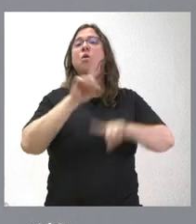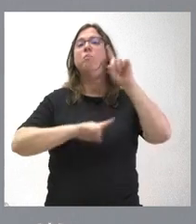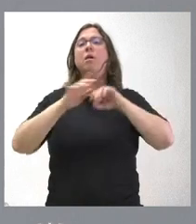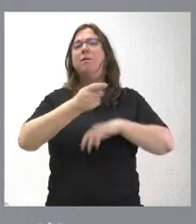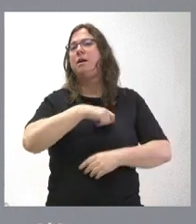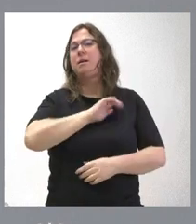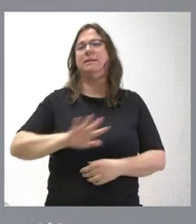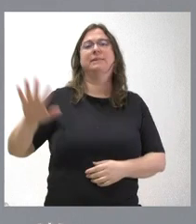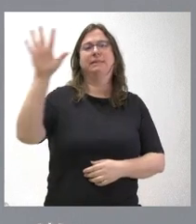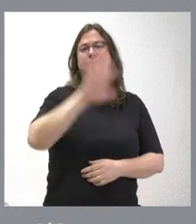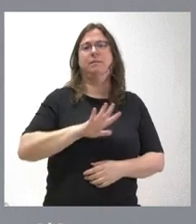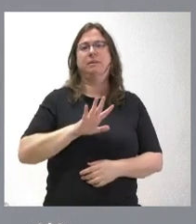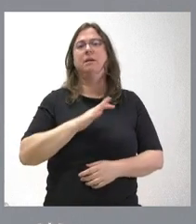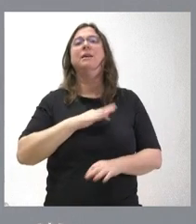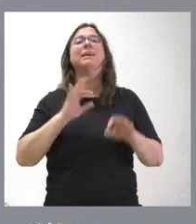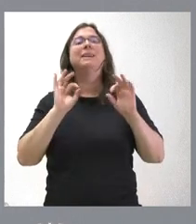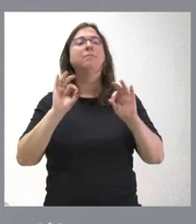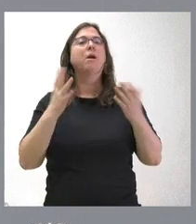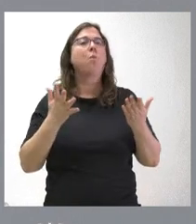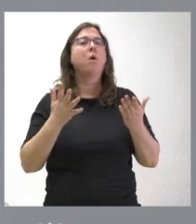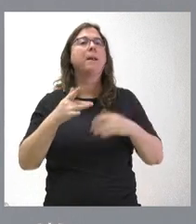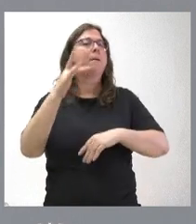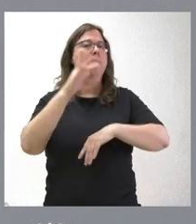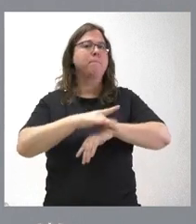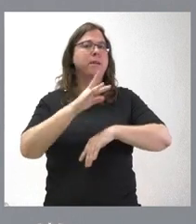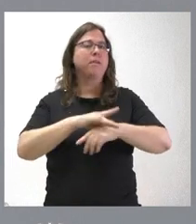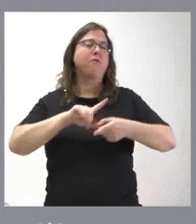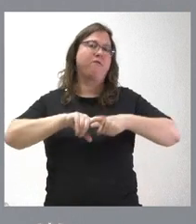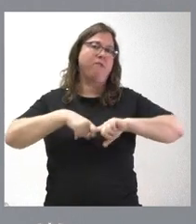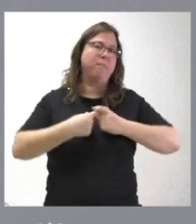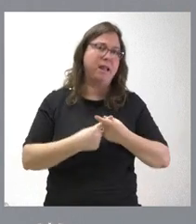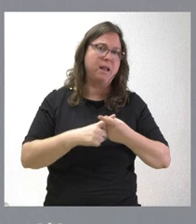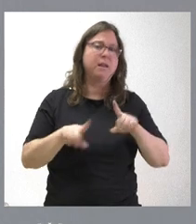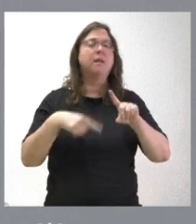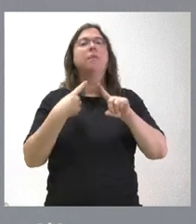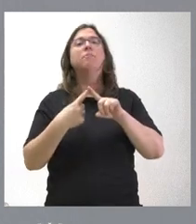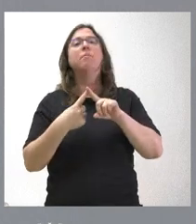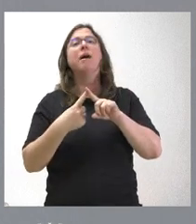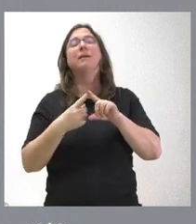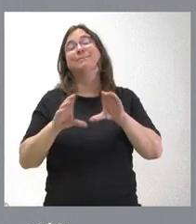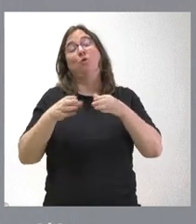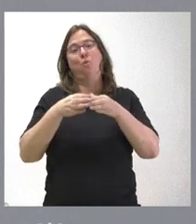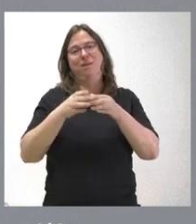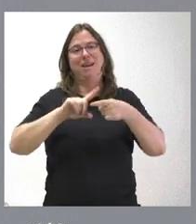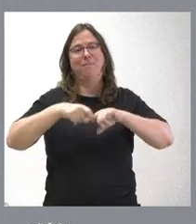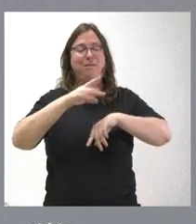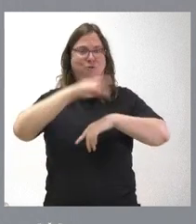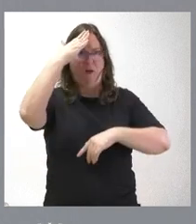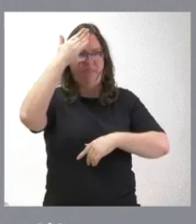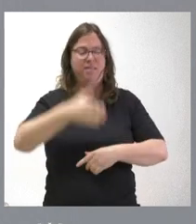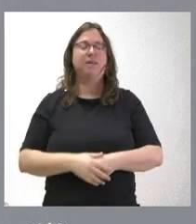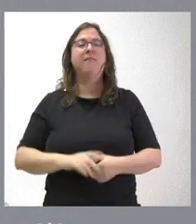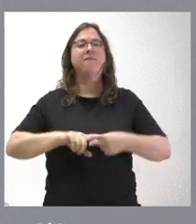España, que es la especialidad de médicos, de medicina familiar y comunitaria. Nosotros lo veníamos diciendo desde hace